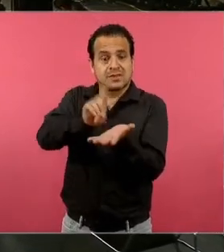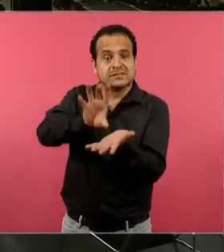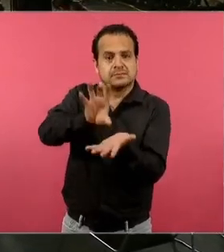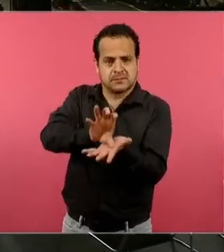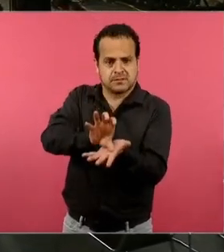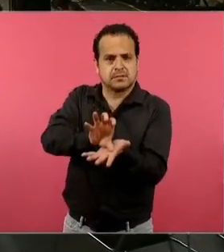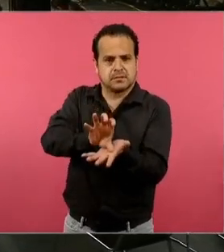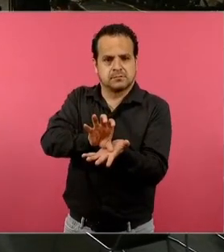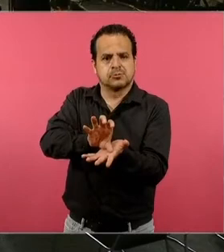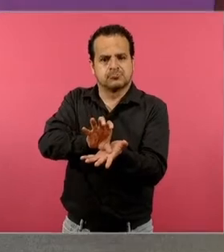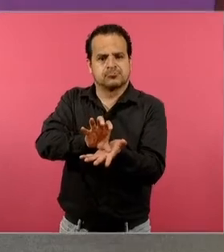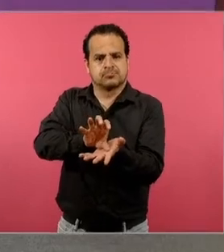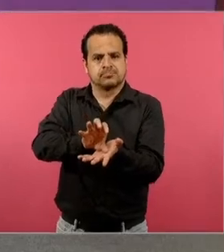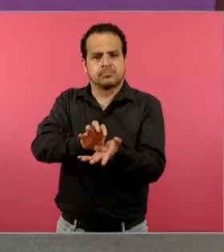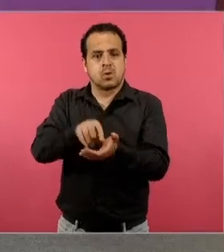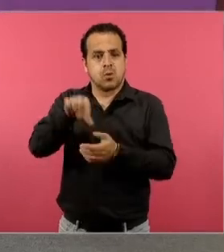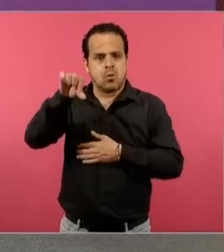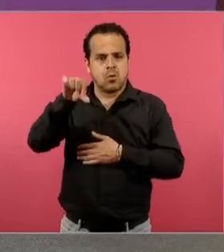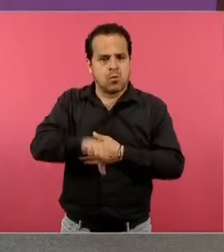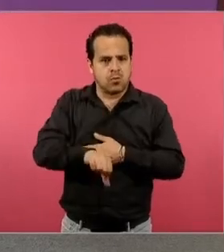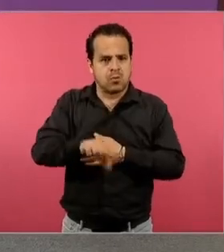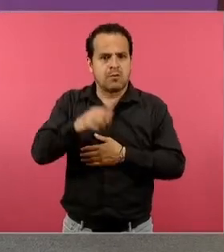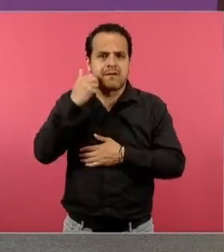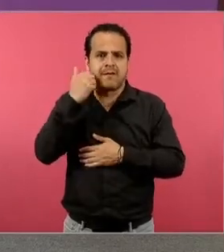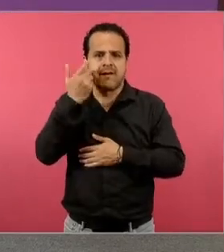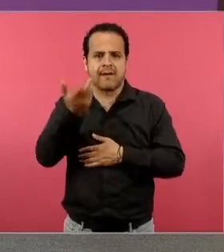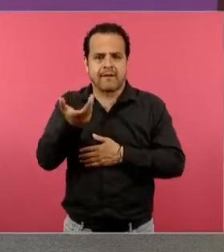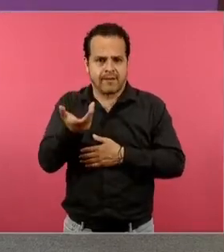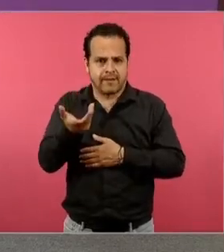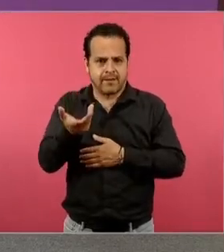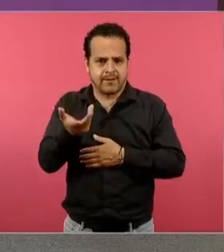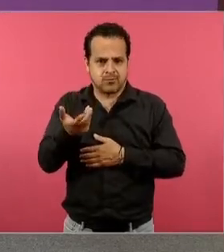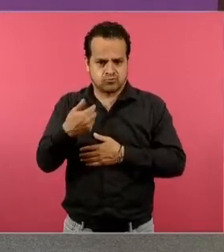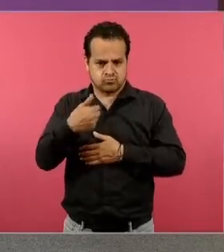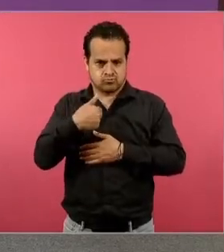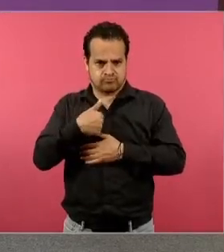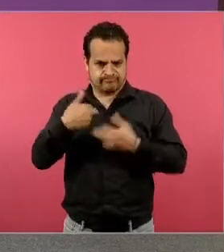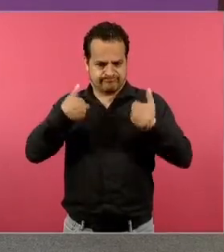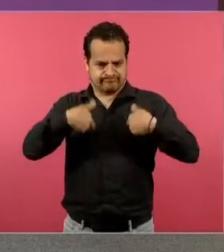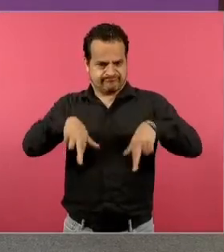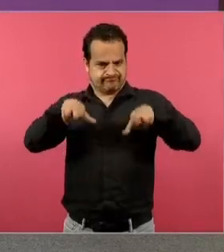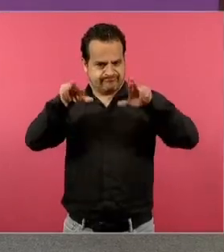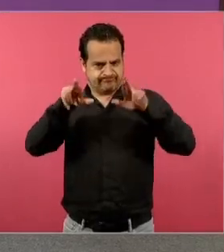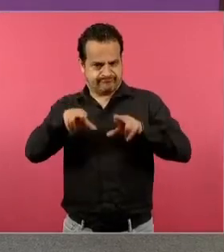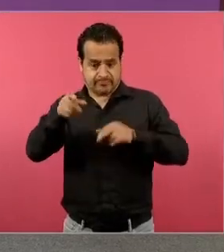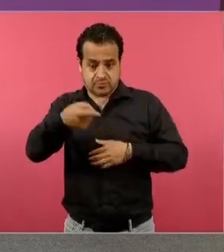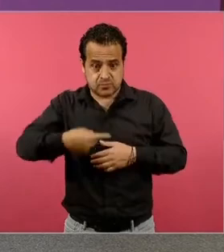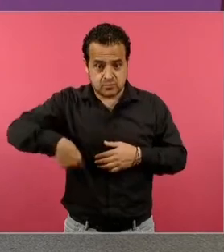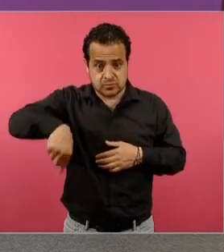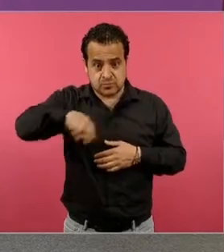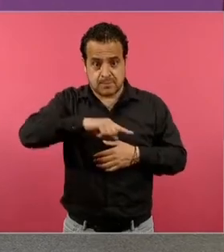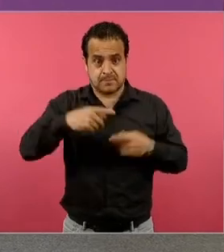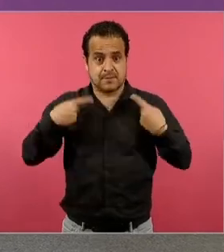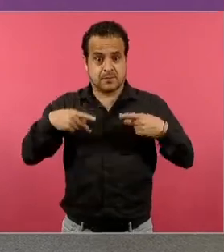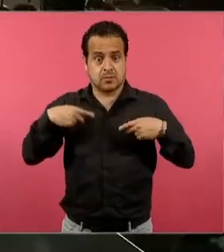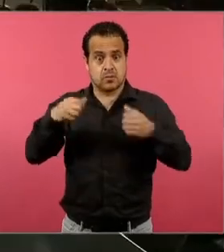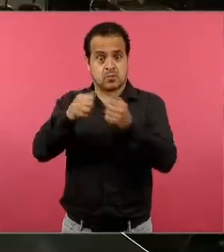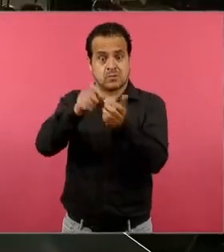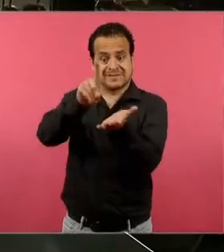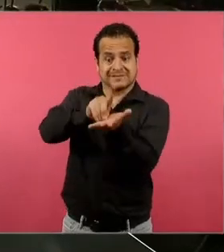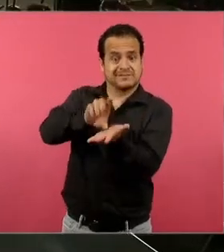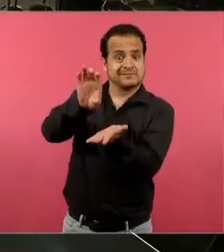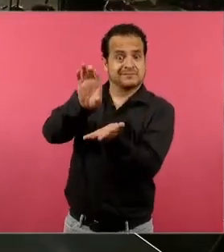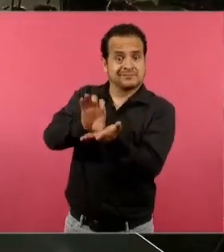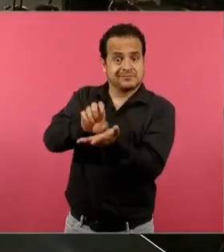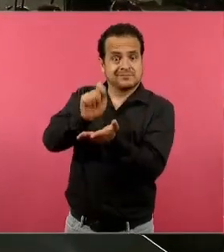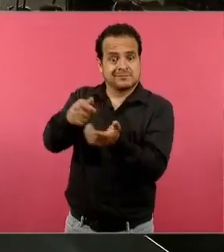oportunidad que tengo el día de hoy es darle voz a estas personas, a este grupo vulnerable, a las personas con discapacidad y he tenido